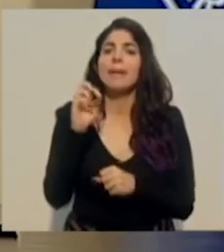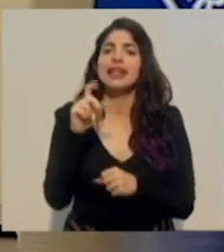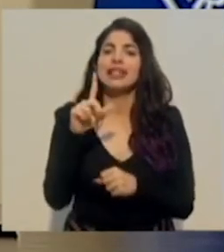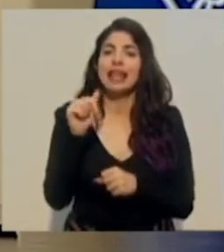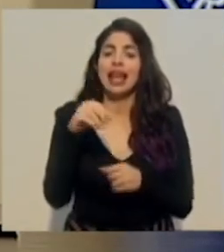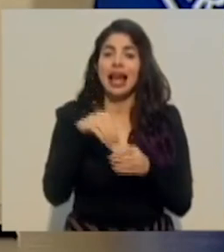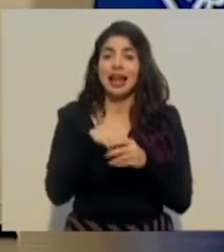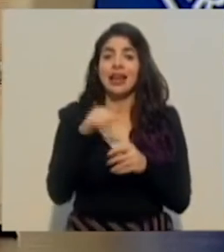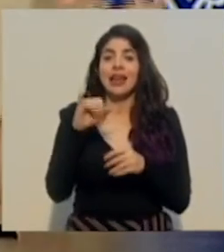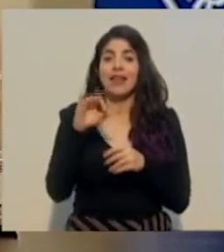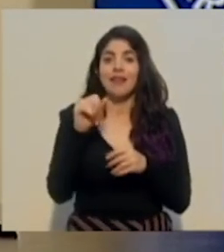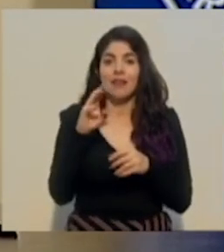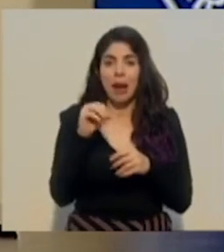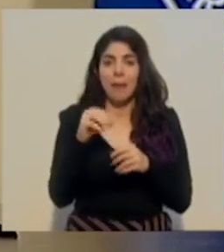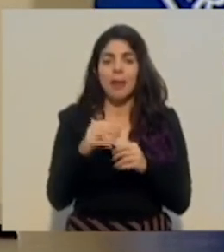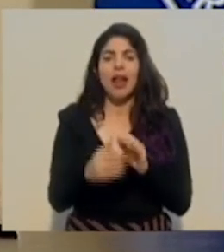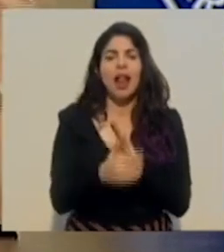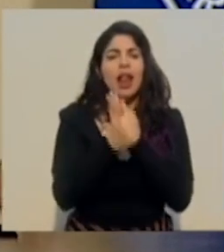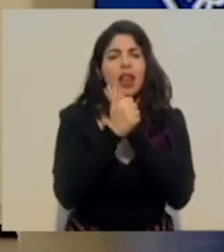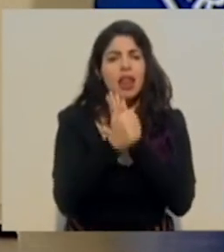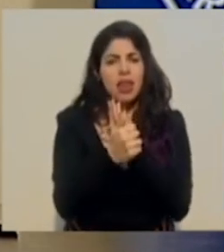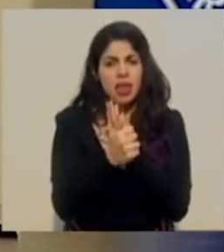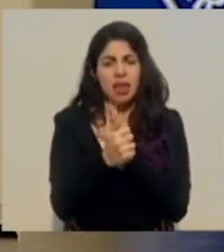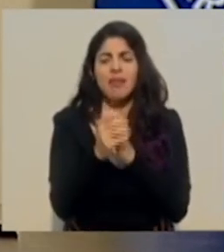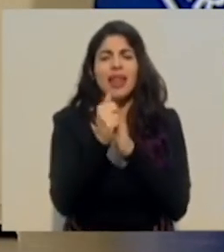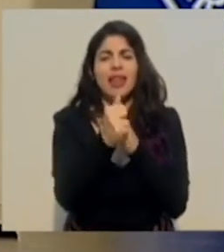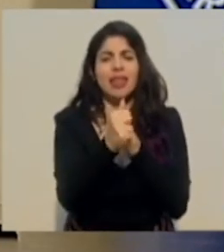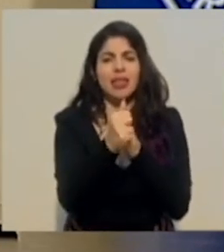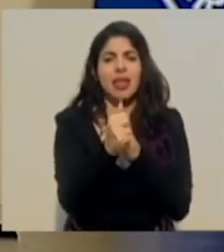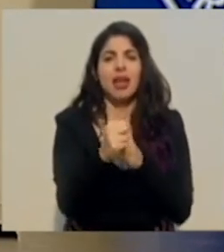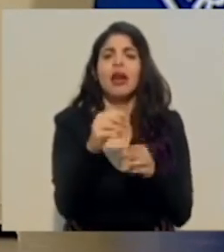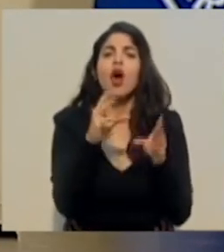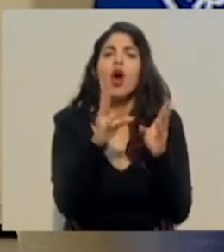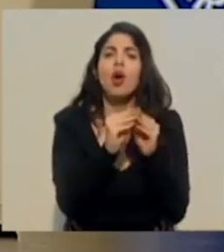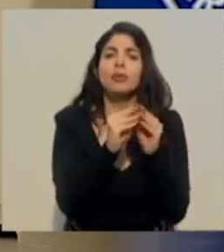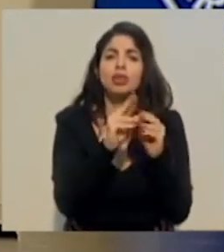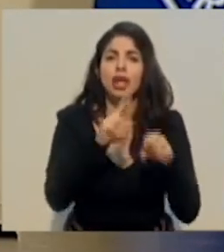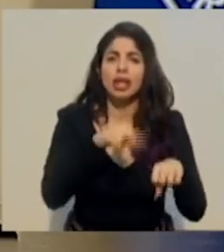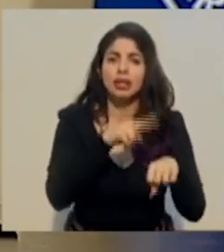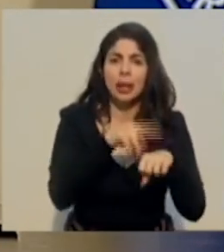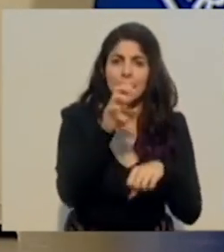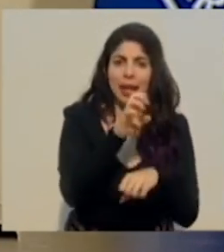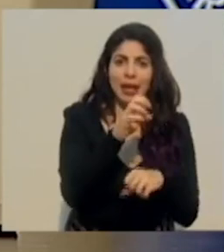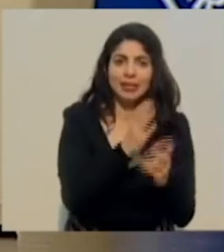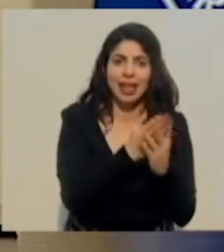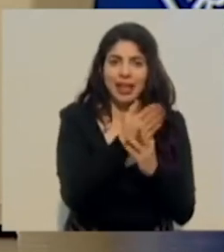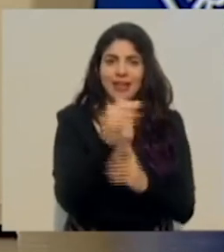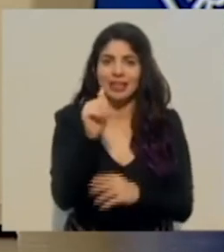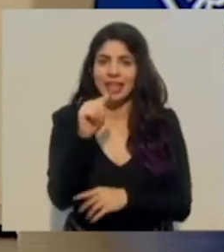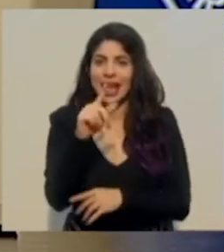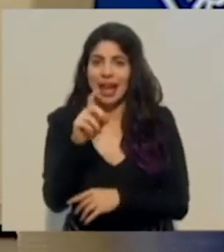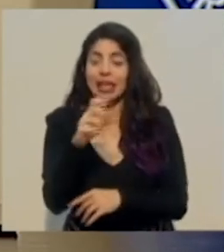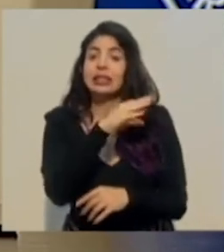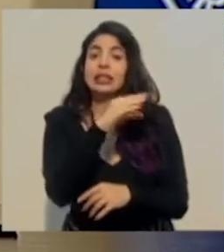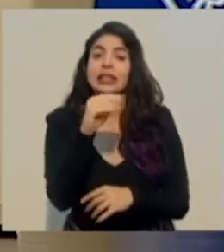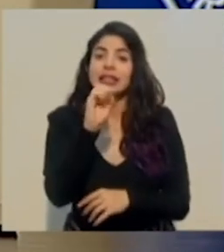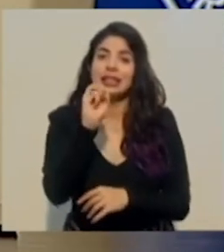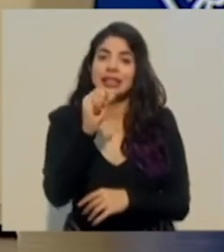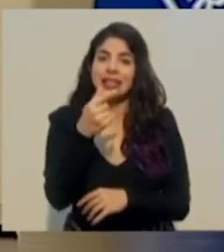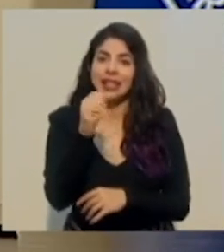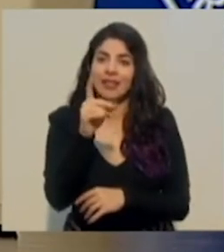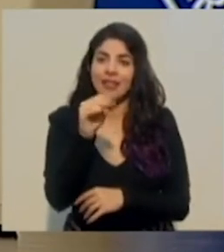liderazgo que tienen también la Comisión Nacional de Emergencias en la figura de don Alex y don Sigifredo, porque